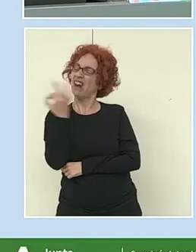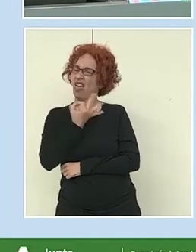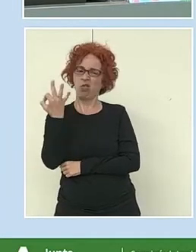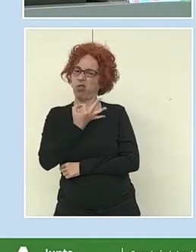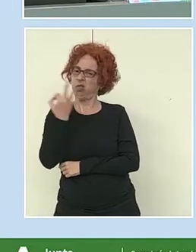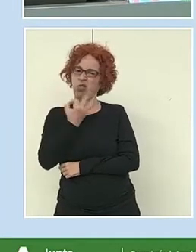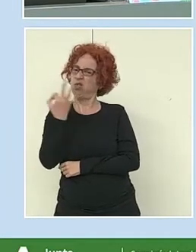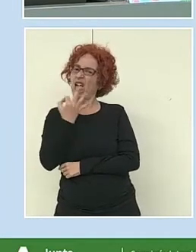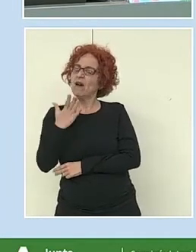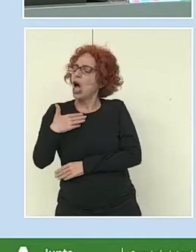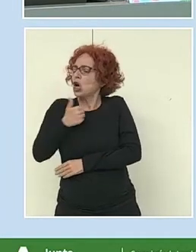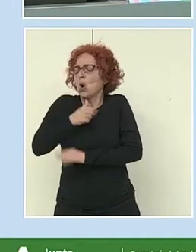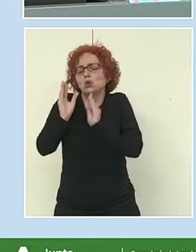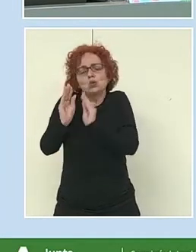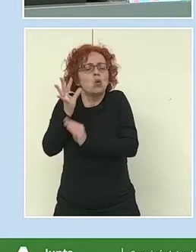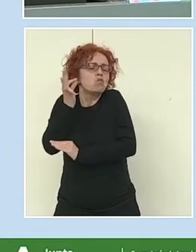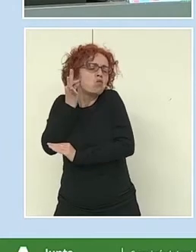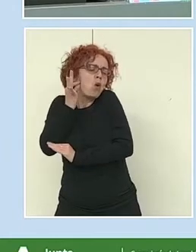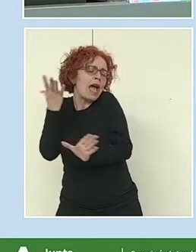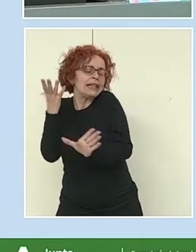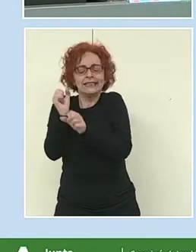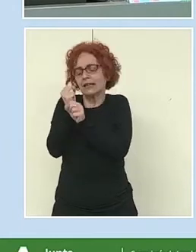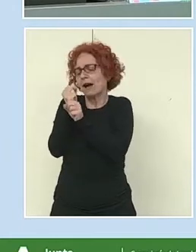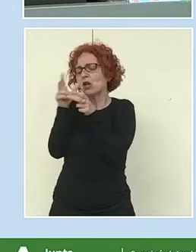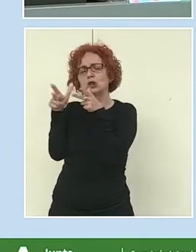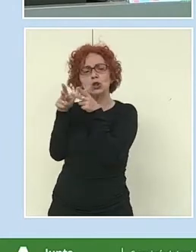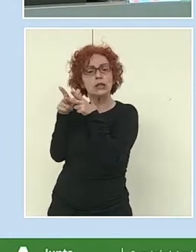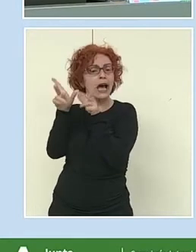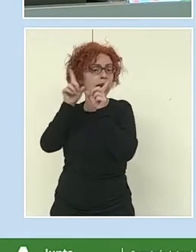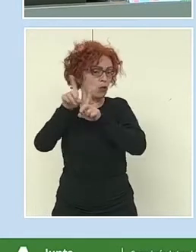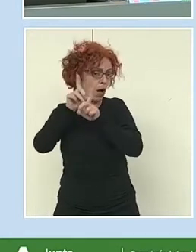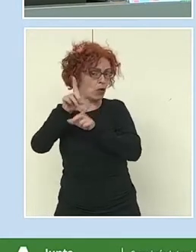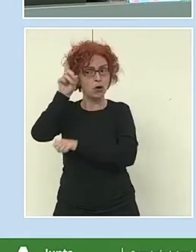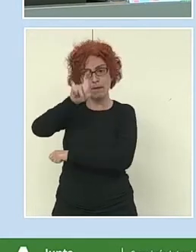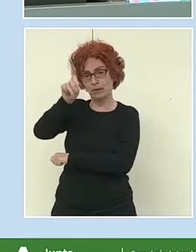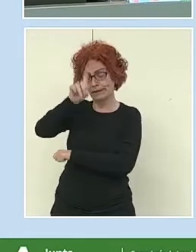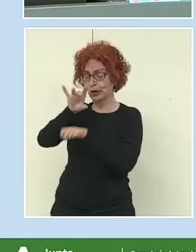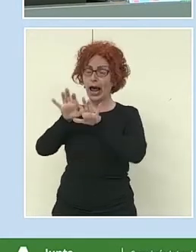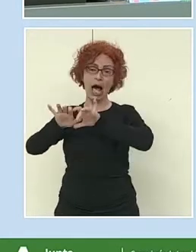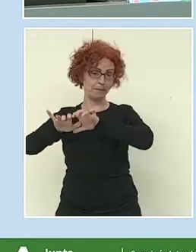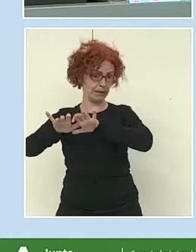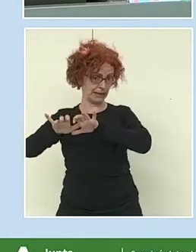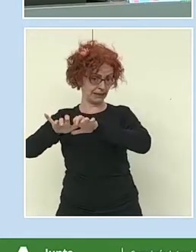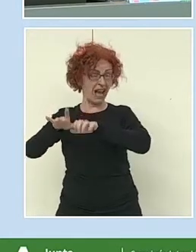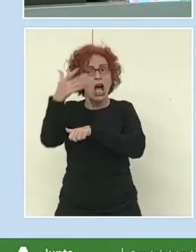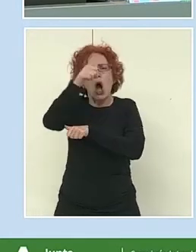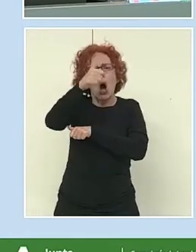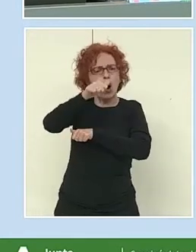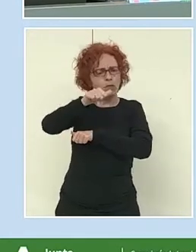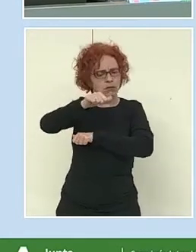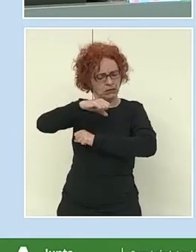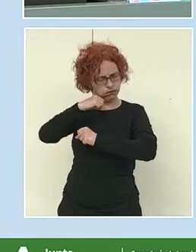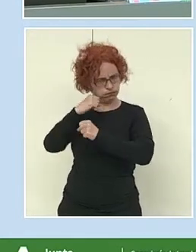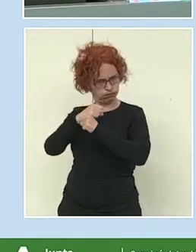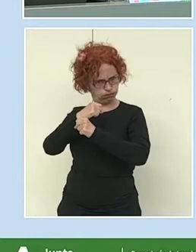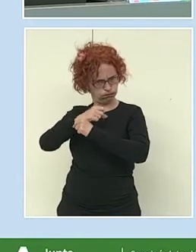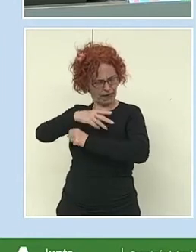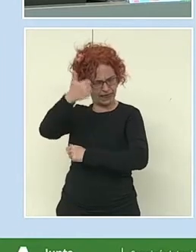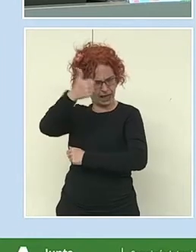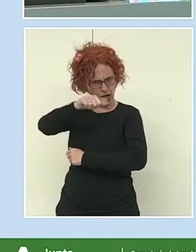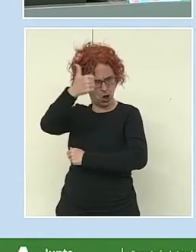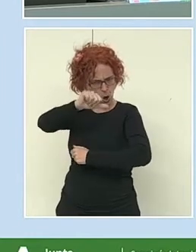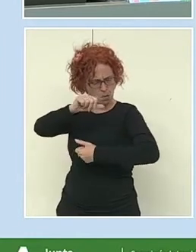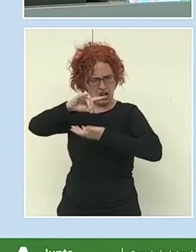más femeninas, como trabajadora social, educadora, maestra, administrativa. Y los hombres, profesiones más masculinas.